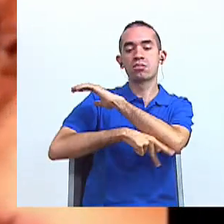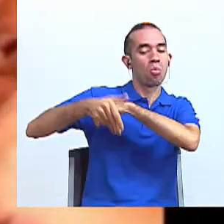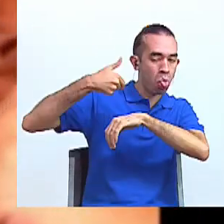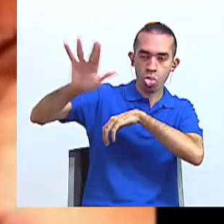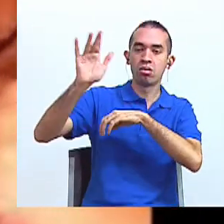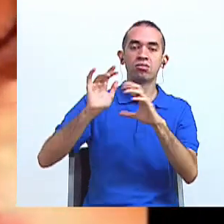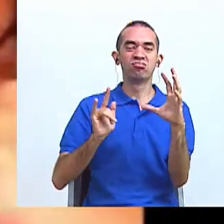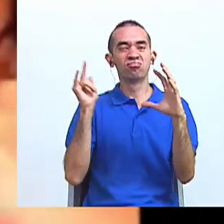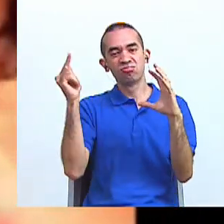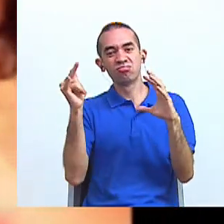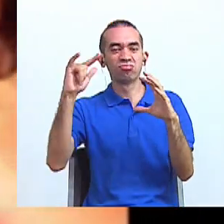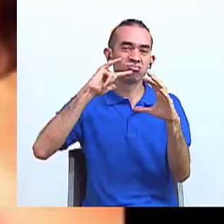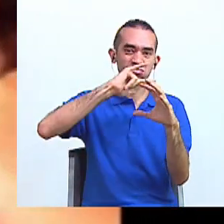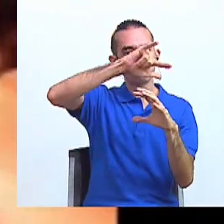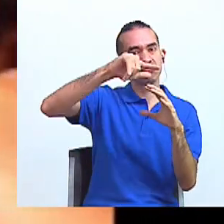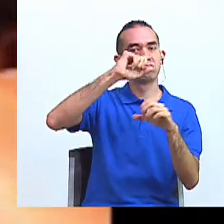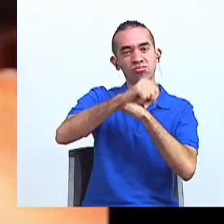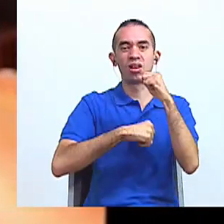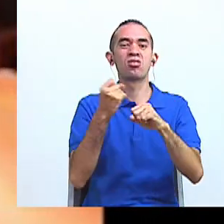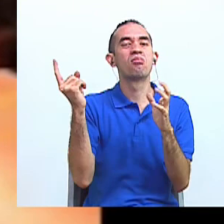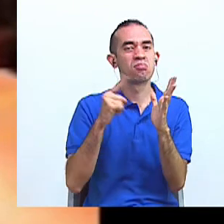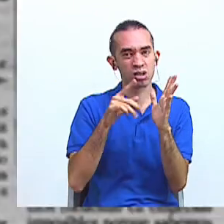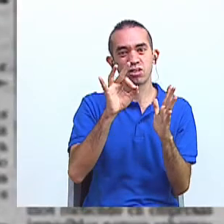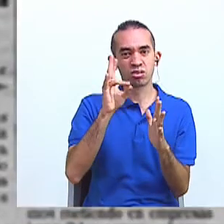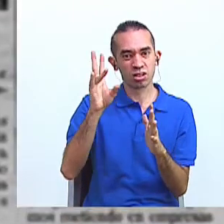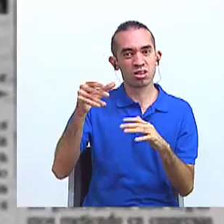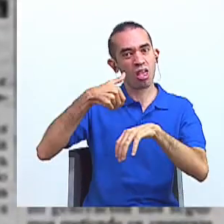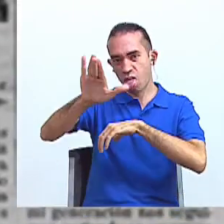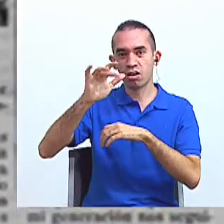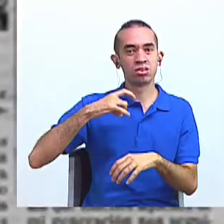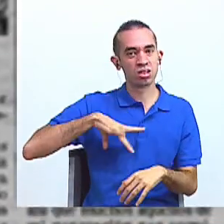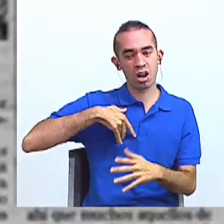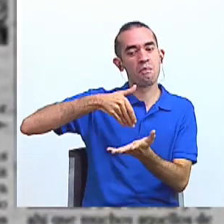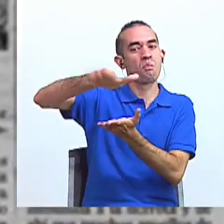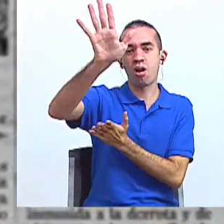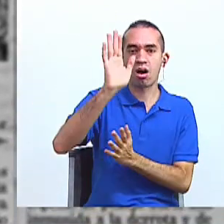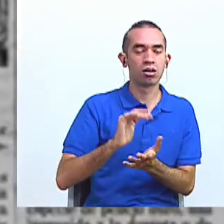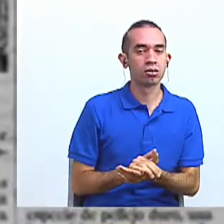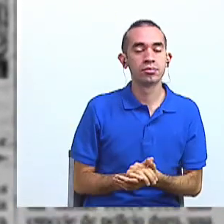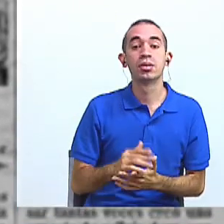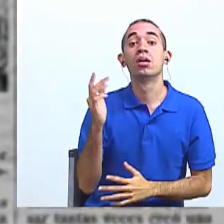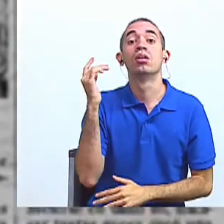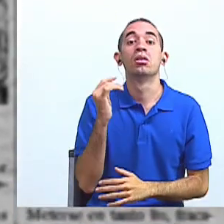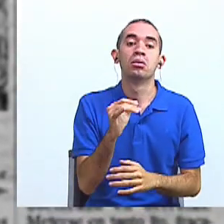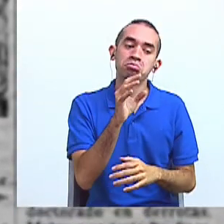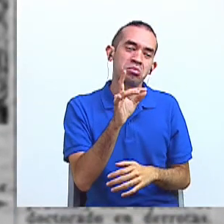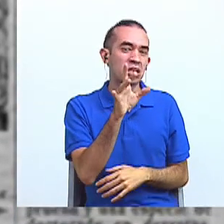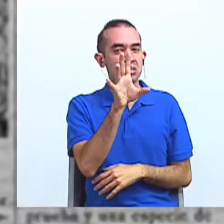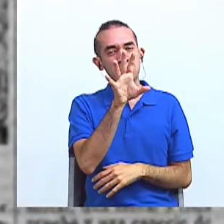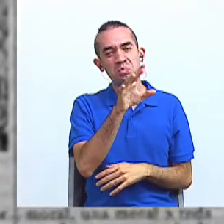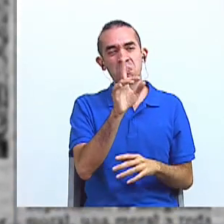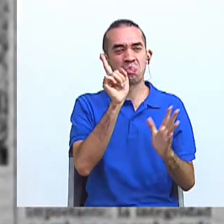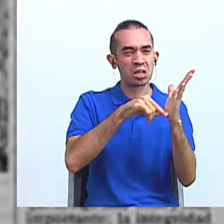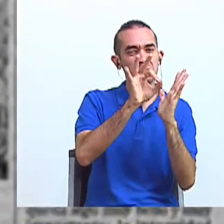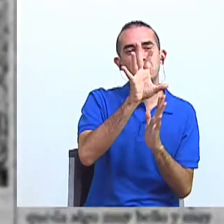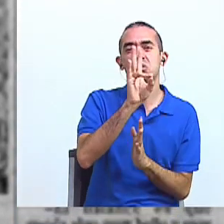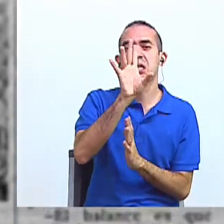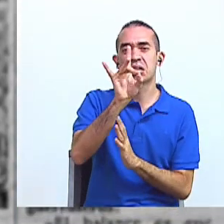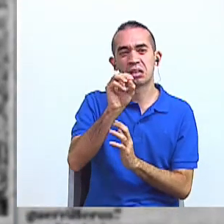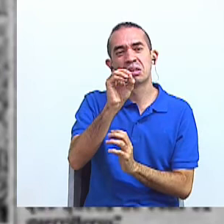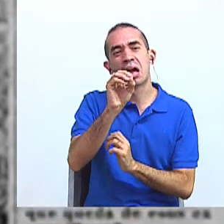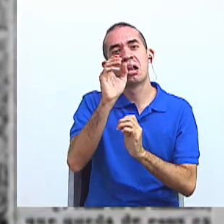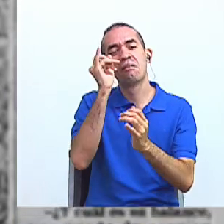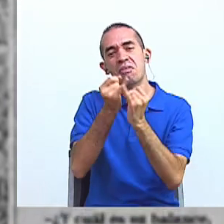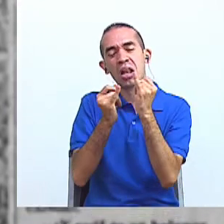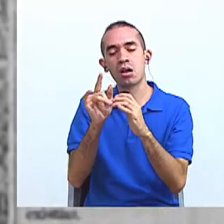recorrer el mundo a partir del año 1977. A fines de la década del 70, formó parte de una expedición de la UNESCO para